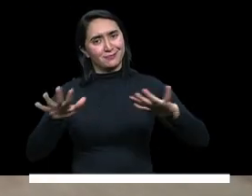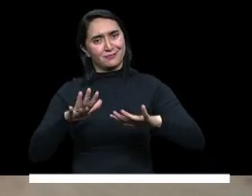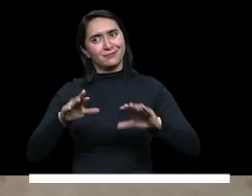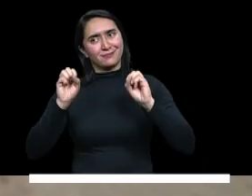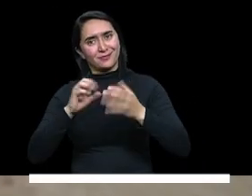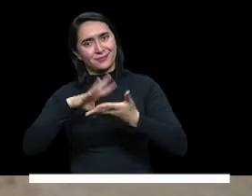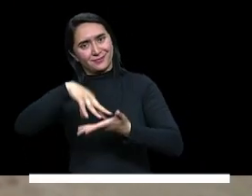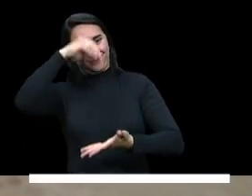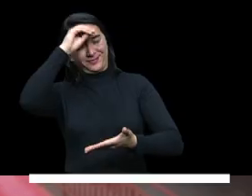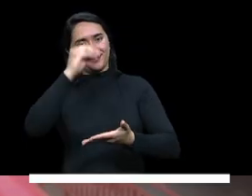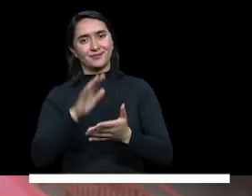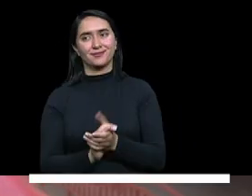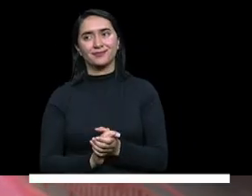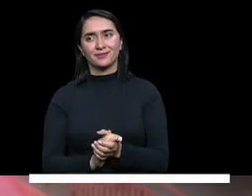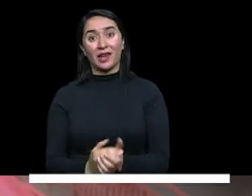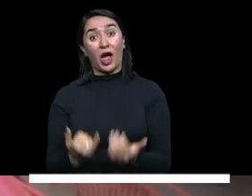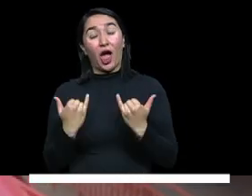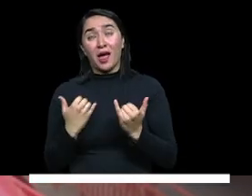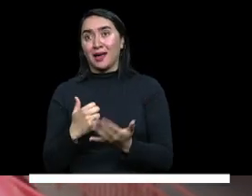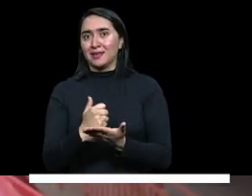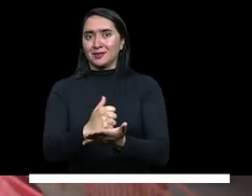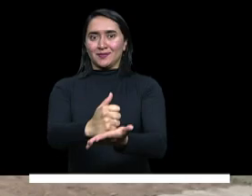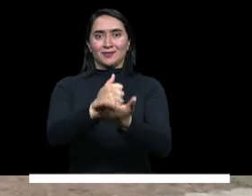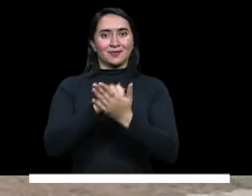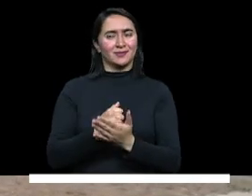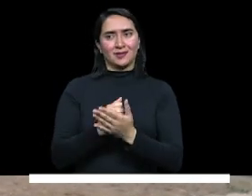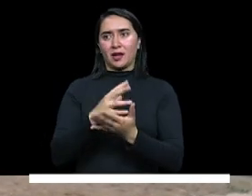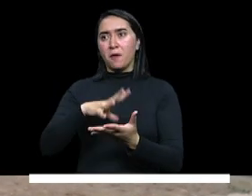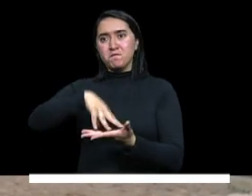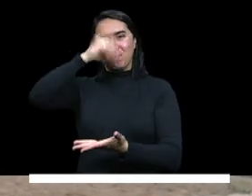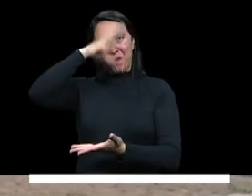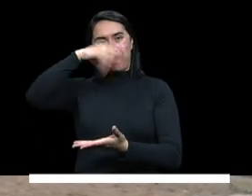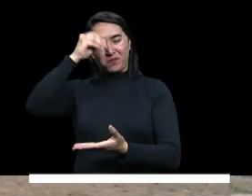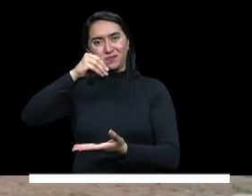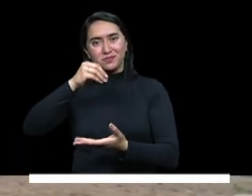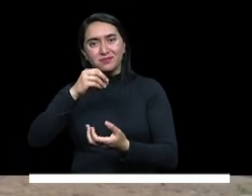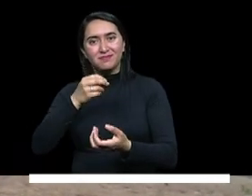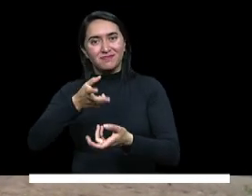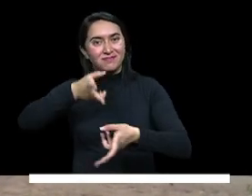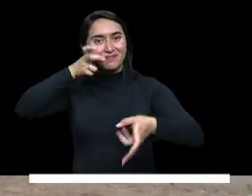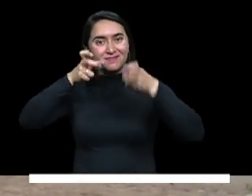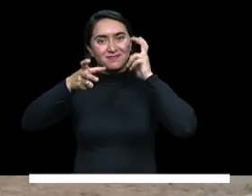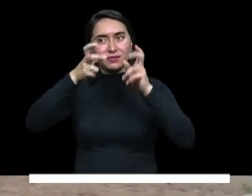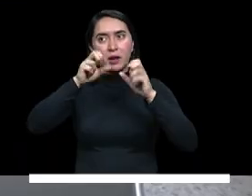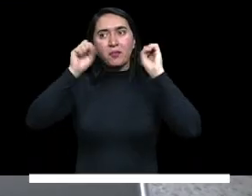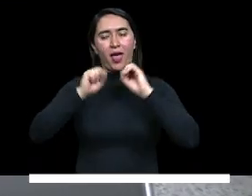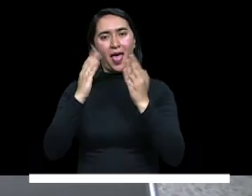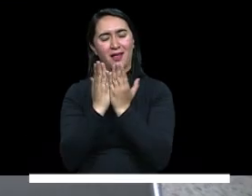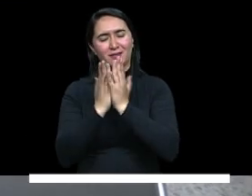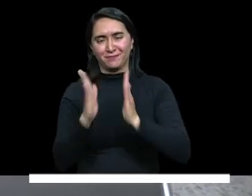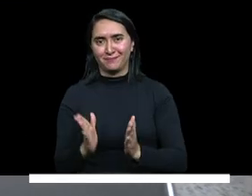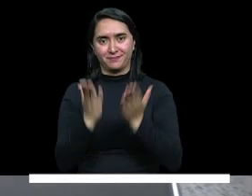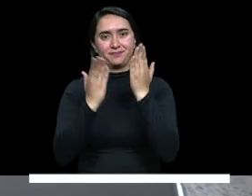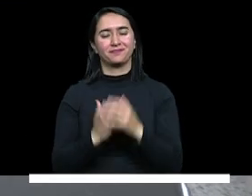lo cual nos indica y nos ayuda a tener más conocimientos y así poder tener una educación mucho mejor.